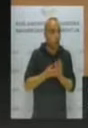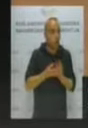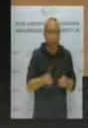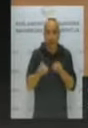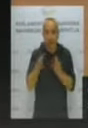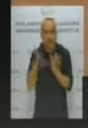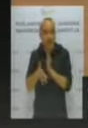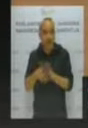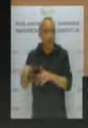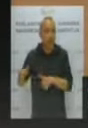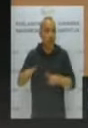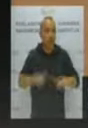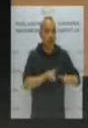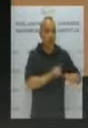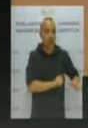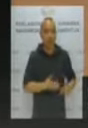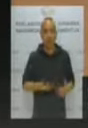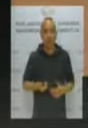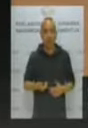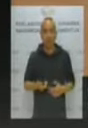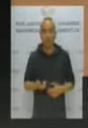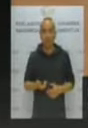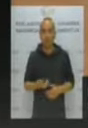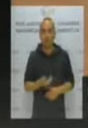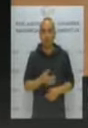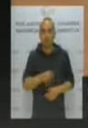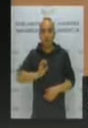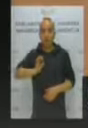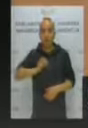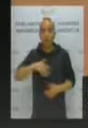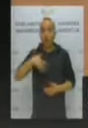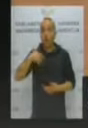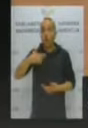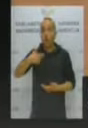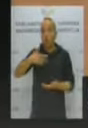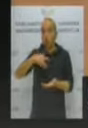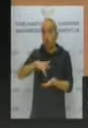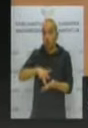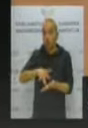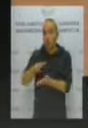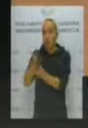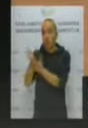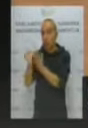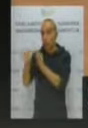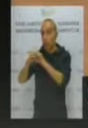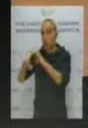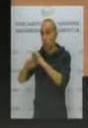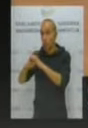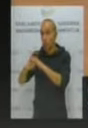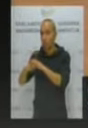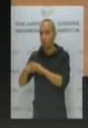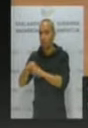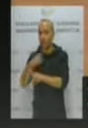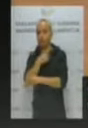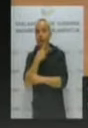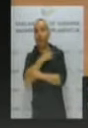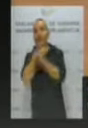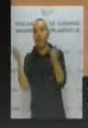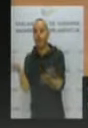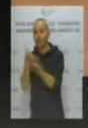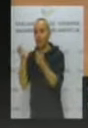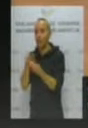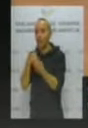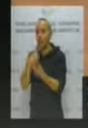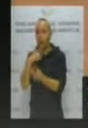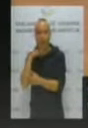ni cómo, ni incluso cuando los medios de comunicación descubrieron esa falta de información,